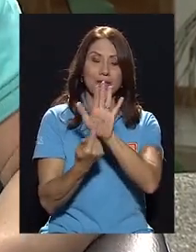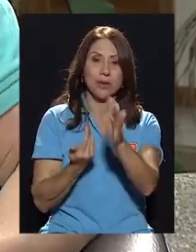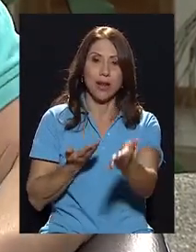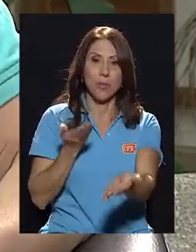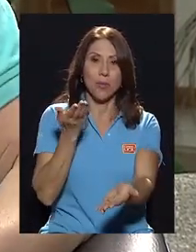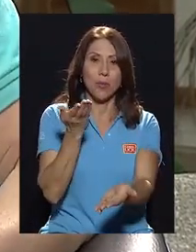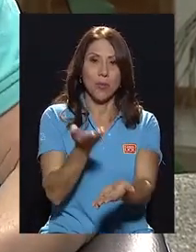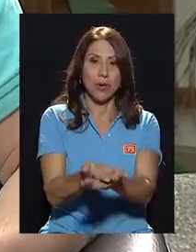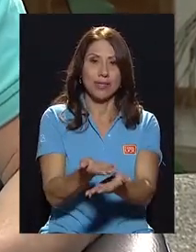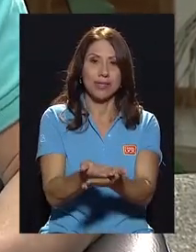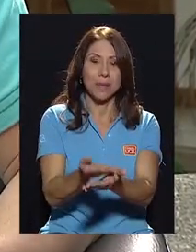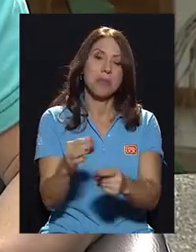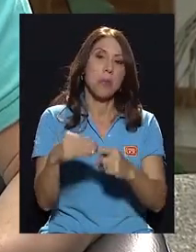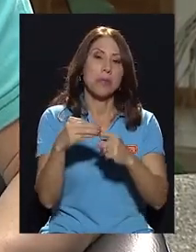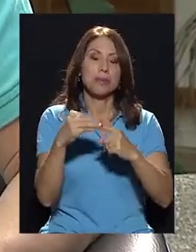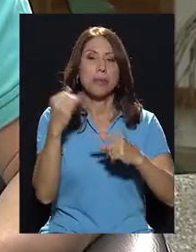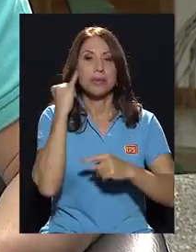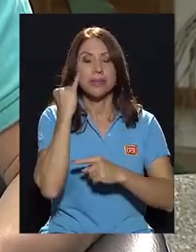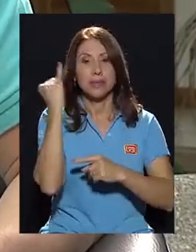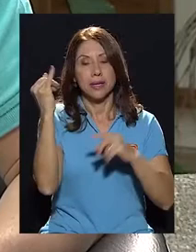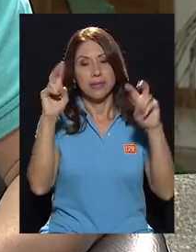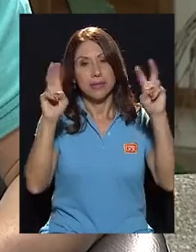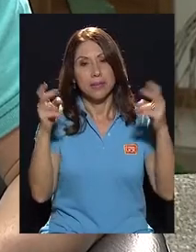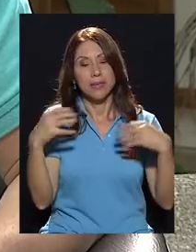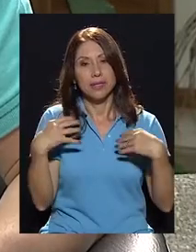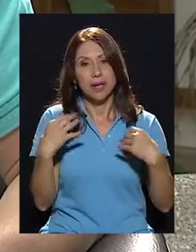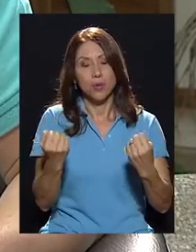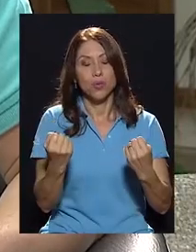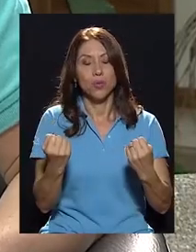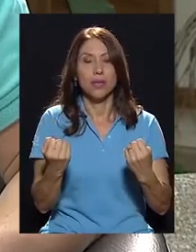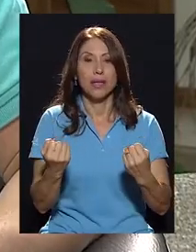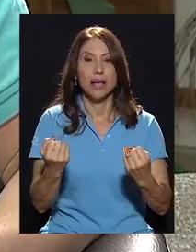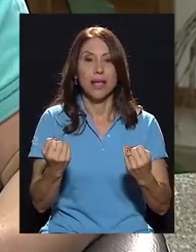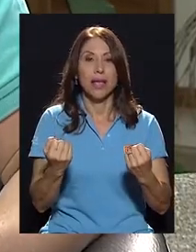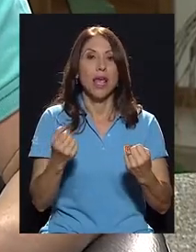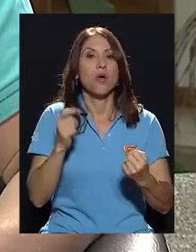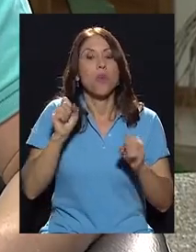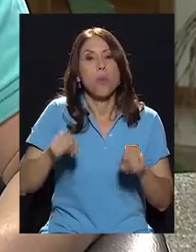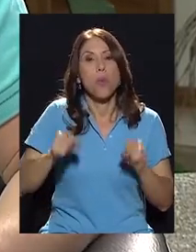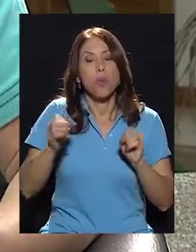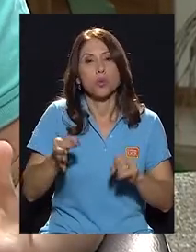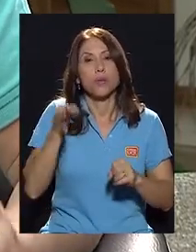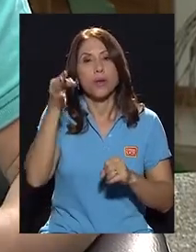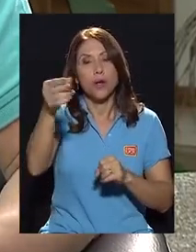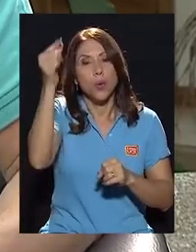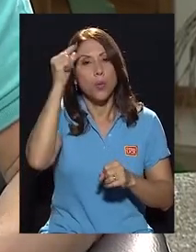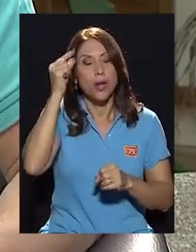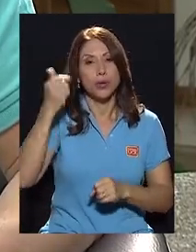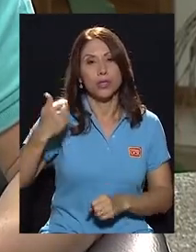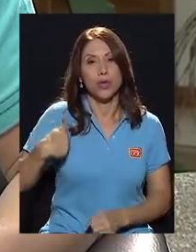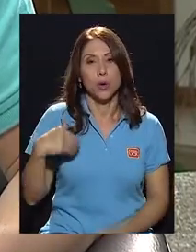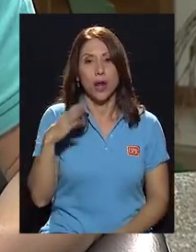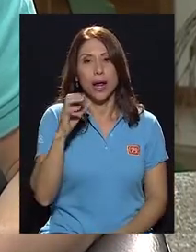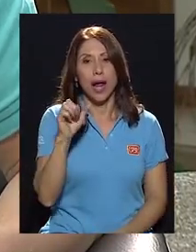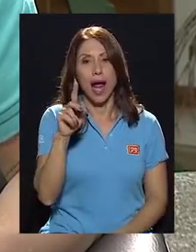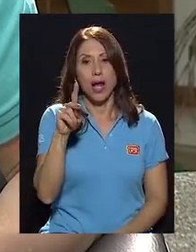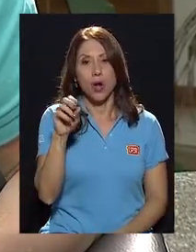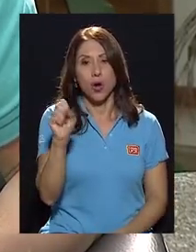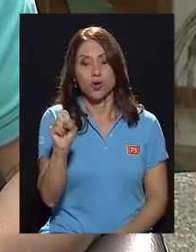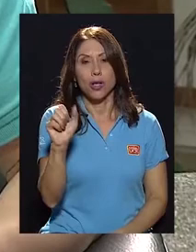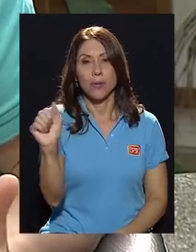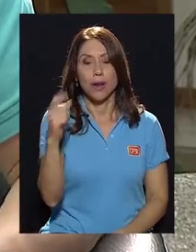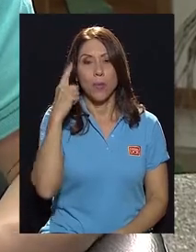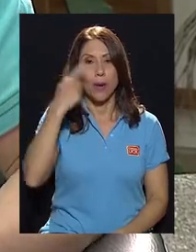presentándole la propuesta, las principales ideas en materia de salud, que un eventual gobierno del señor Carlos